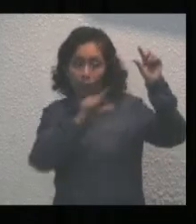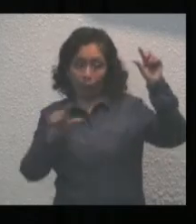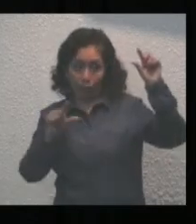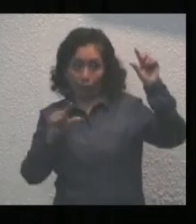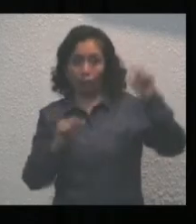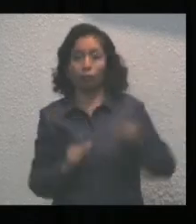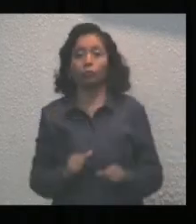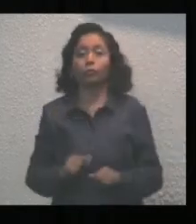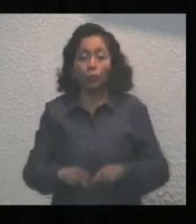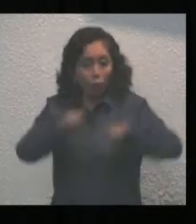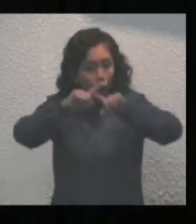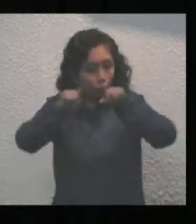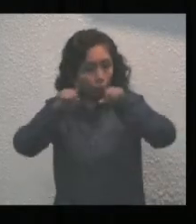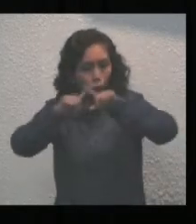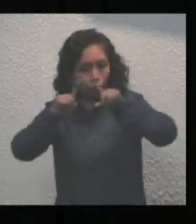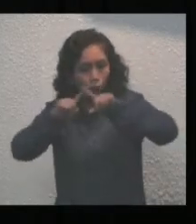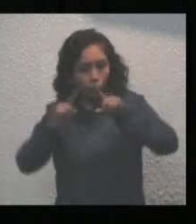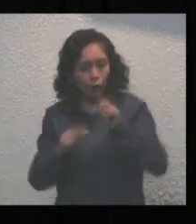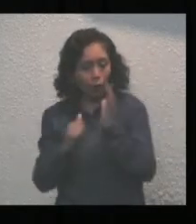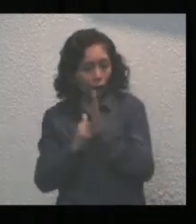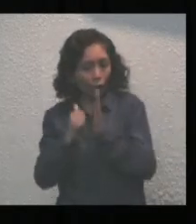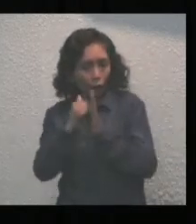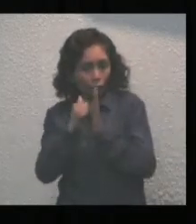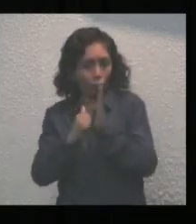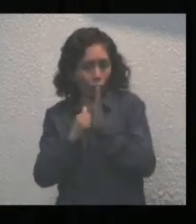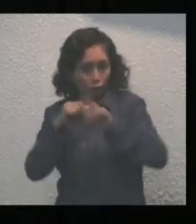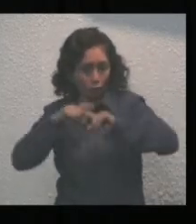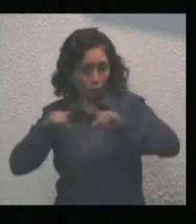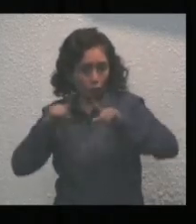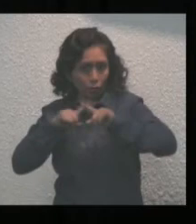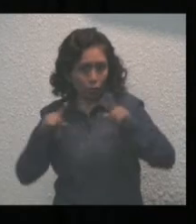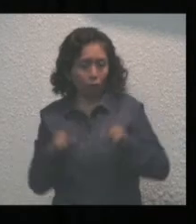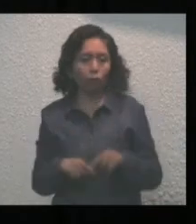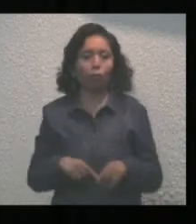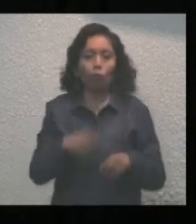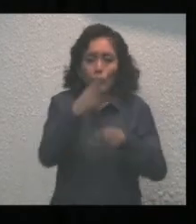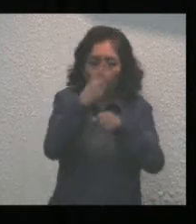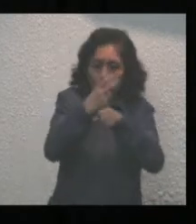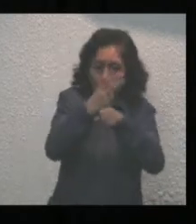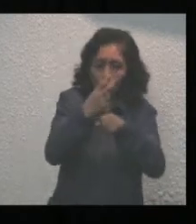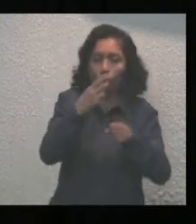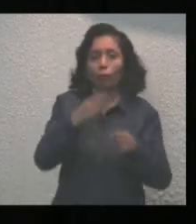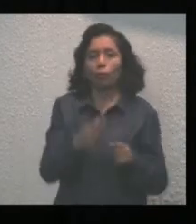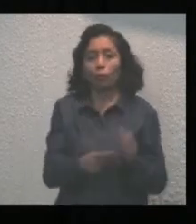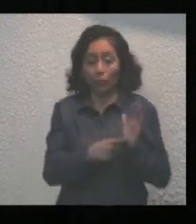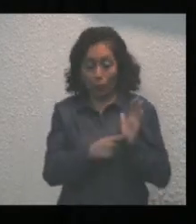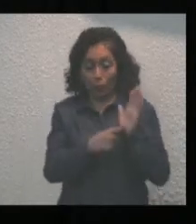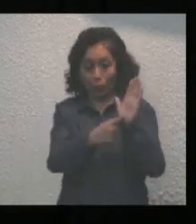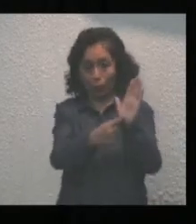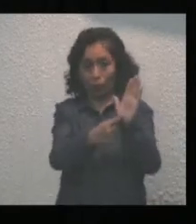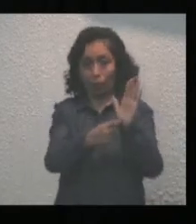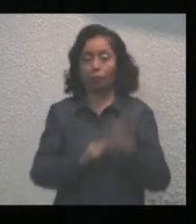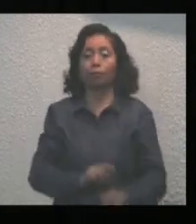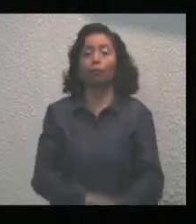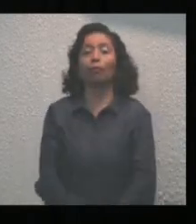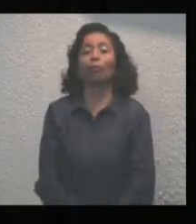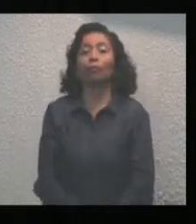y los demás preceptos relacionados en el artículo segundo de la presente declaratoria.